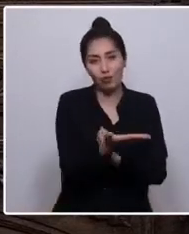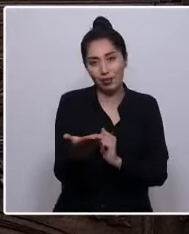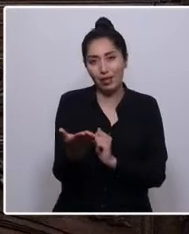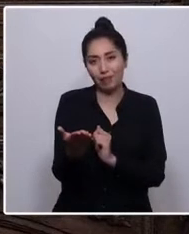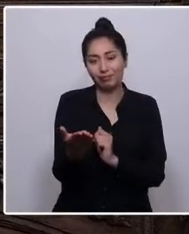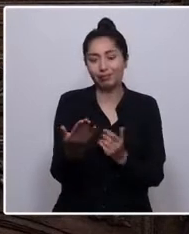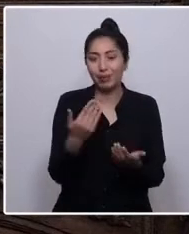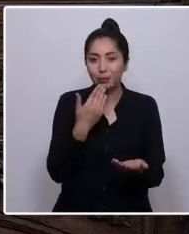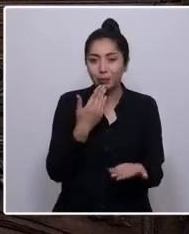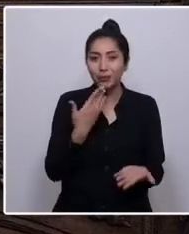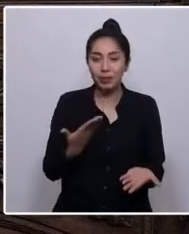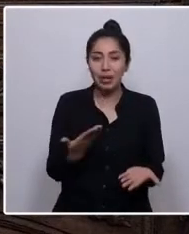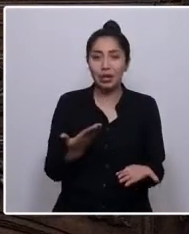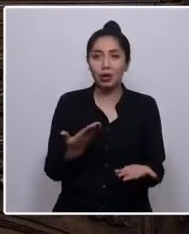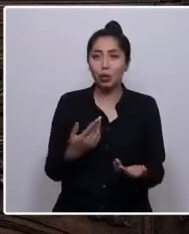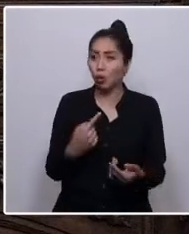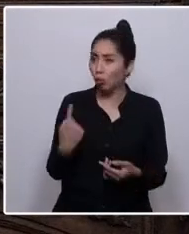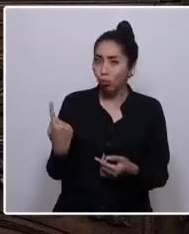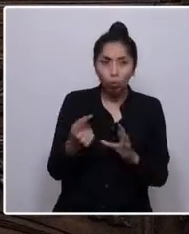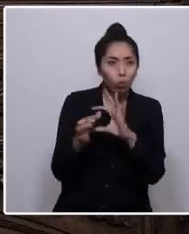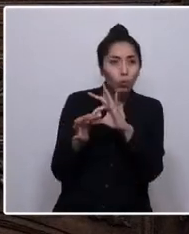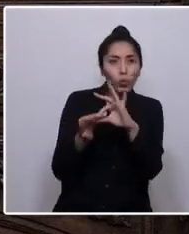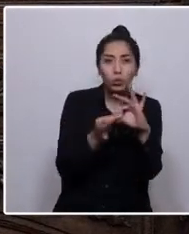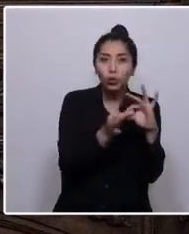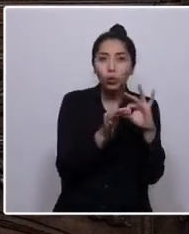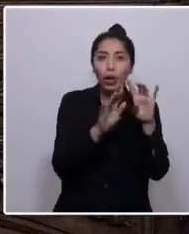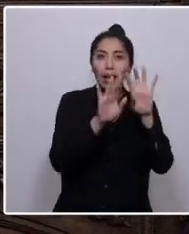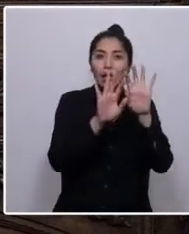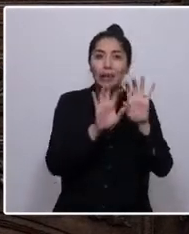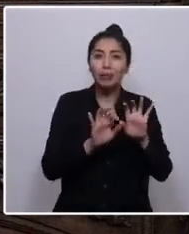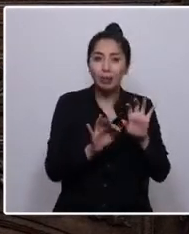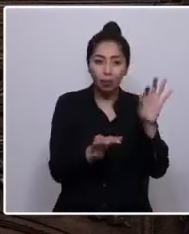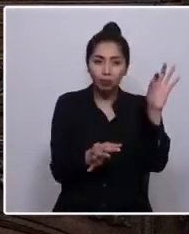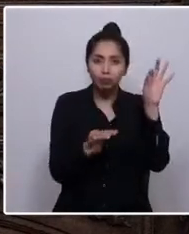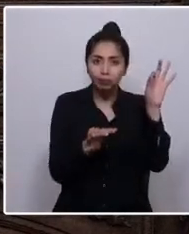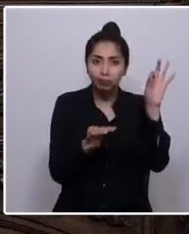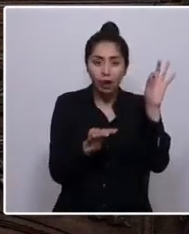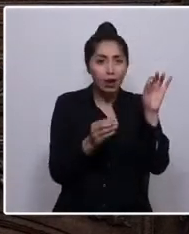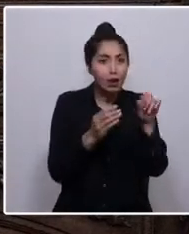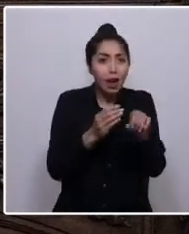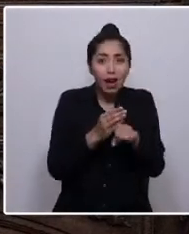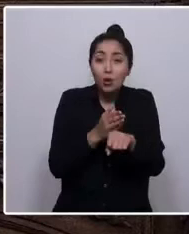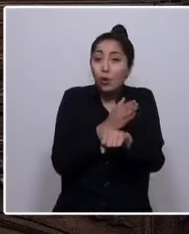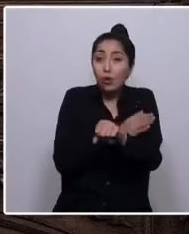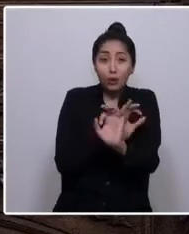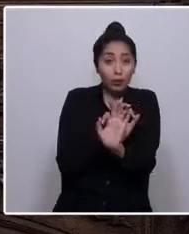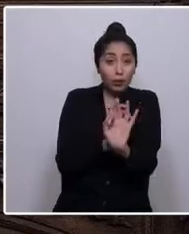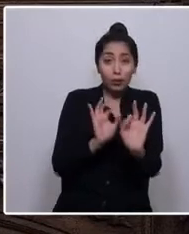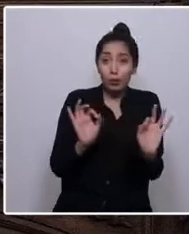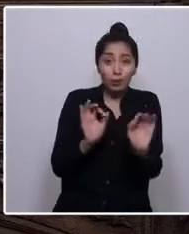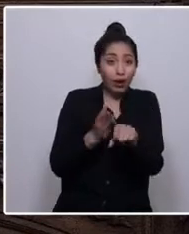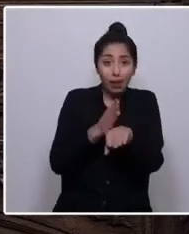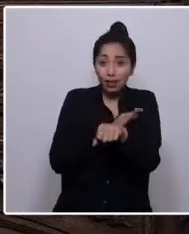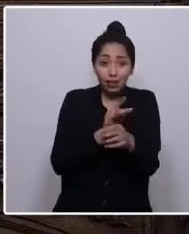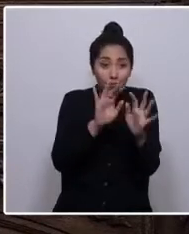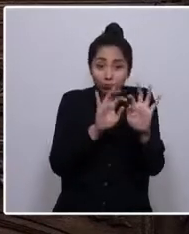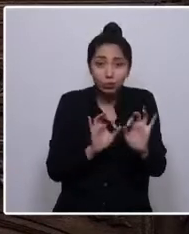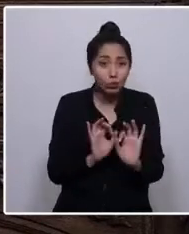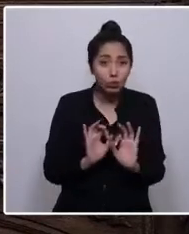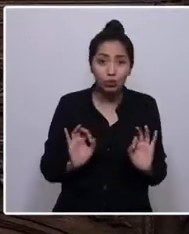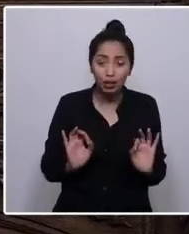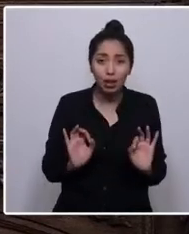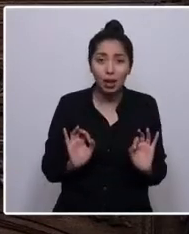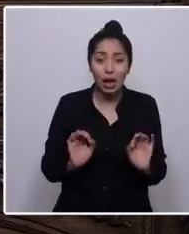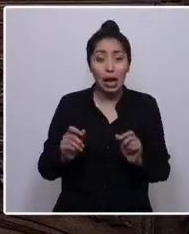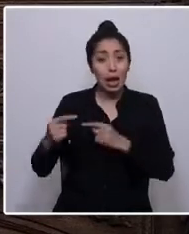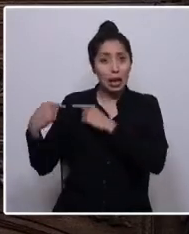Escribamos junto una página nunca antes escrita. Que la historia honre,